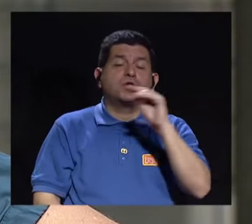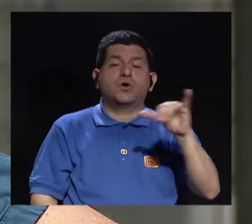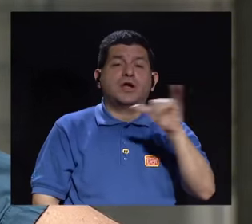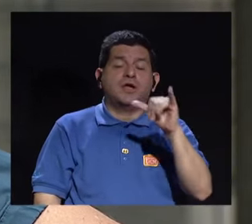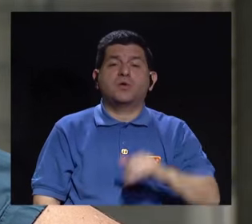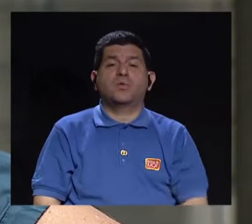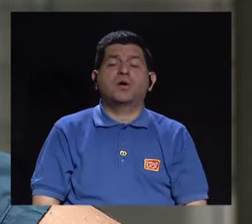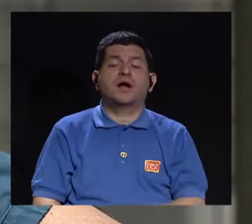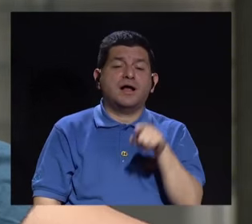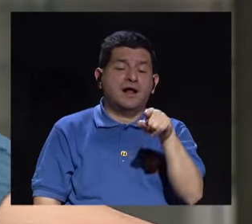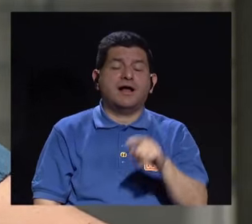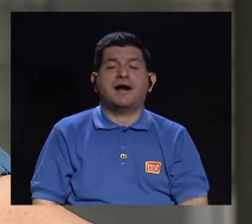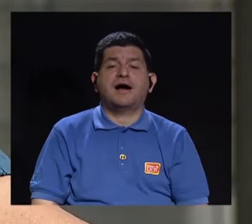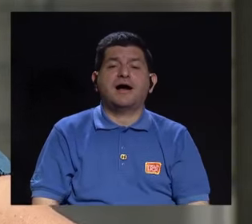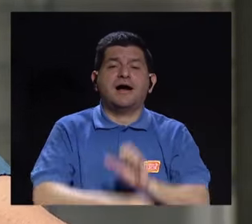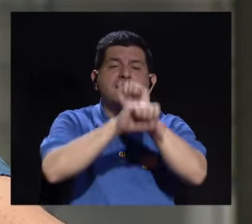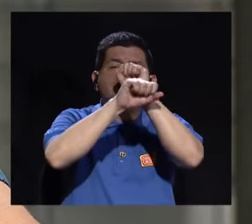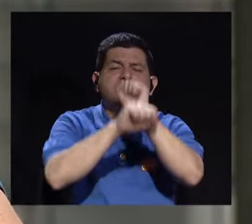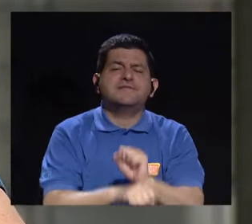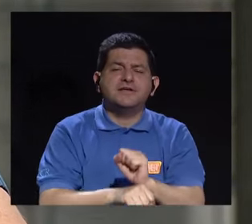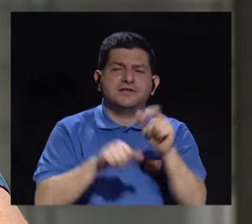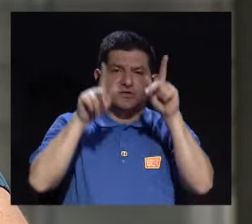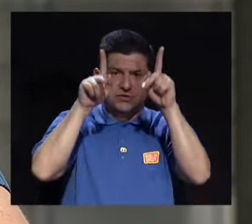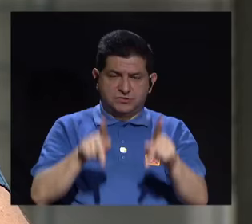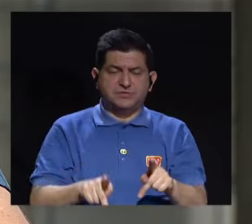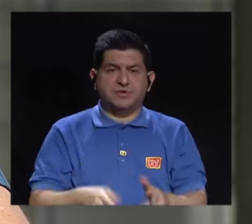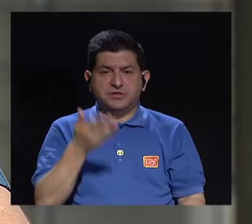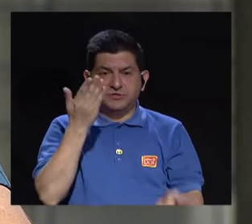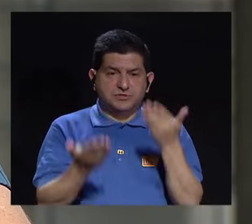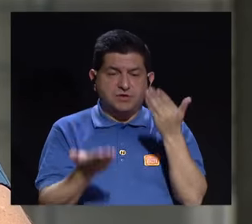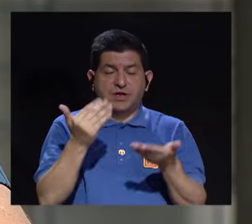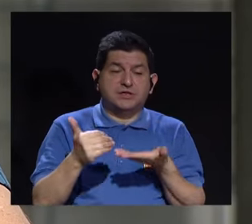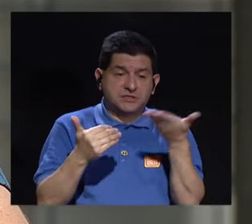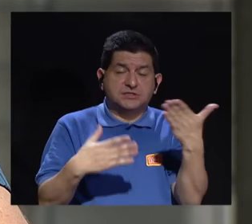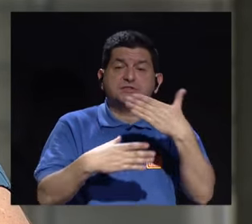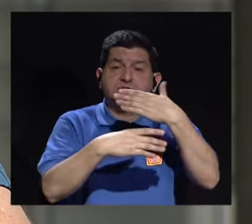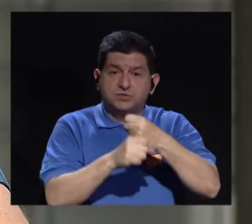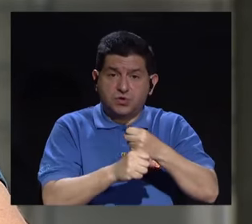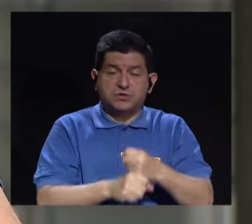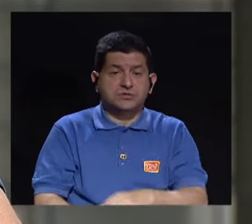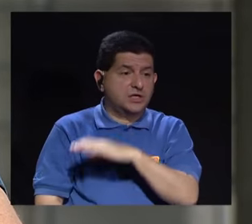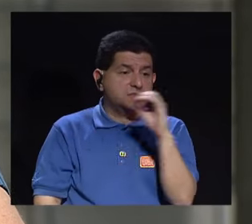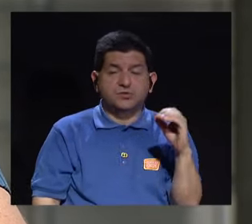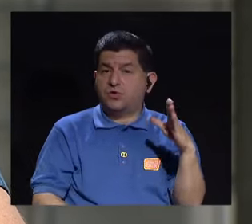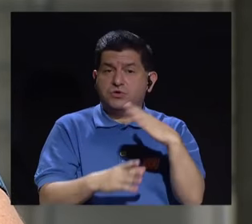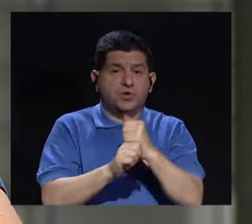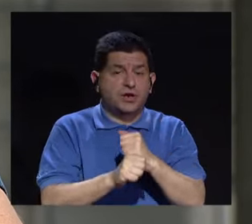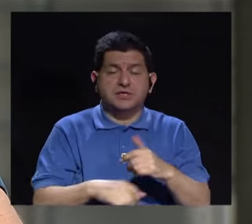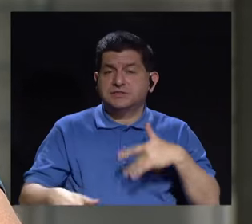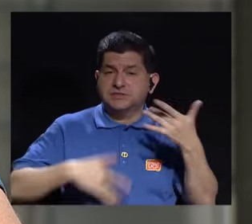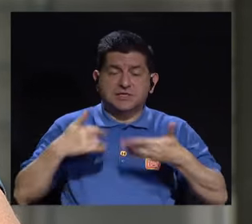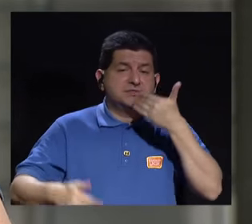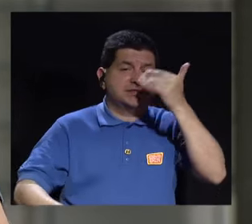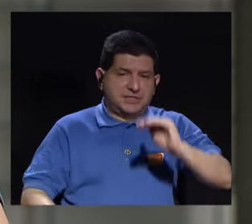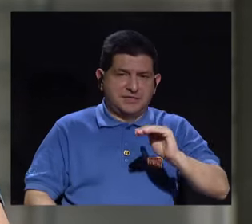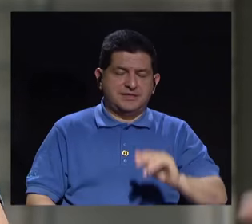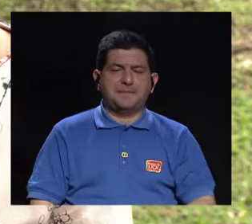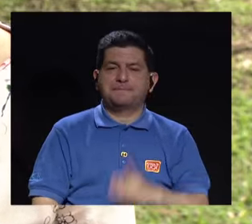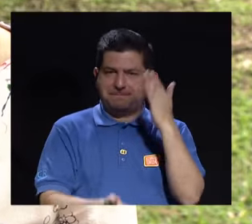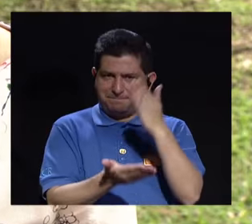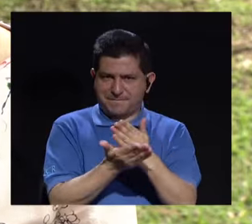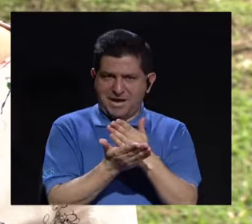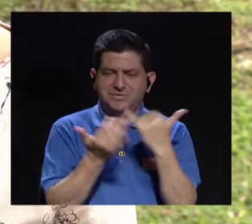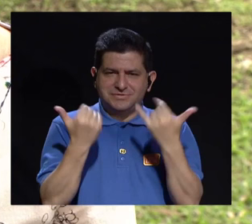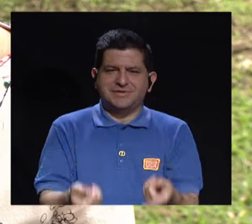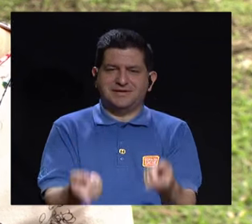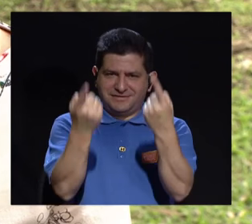rituales que se producen constantemente. Cada día la persona tiene que hacer determinadas cosas porque si no las hace, se comienza a más. Vamos